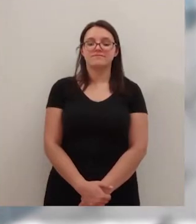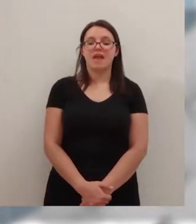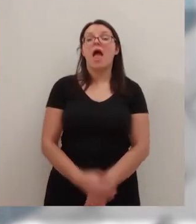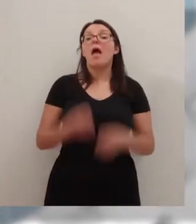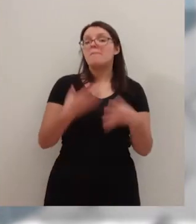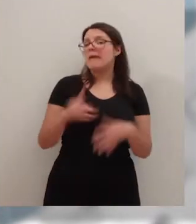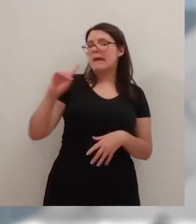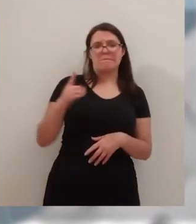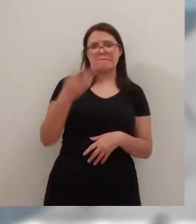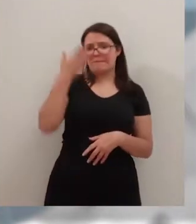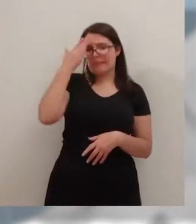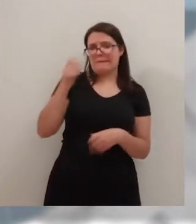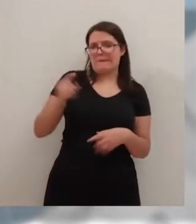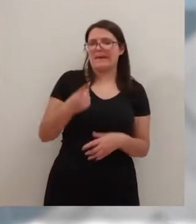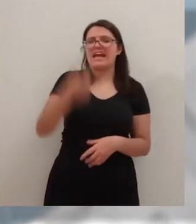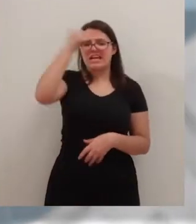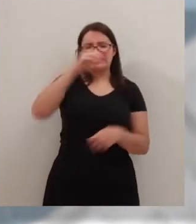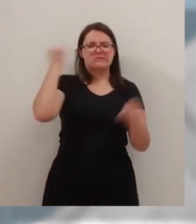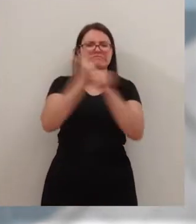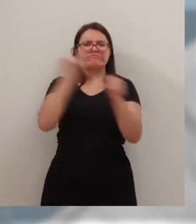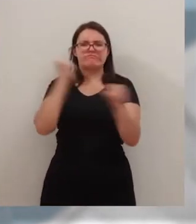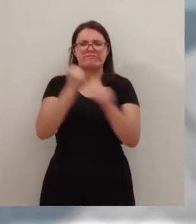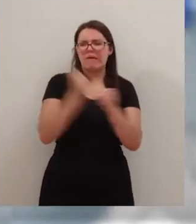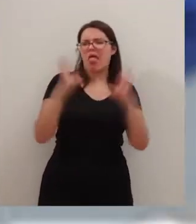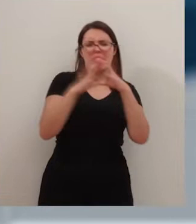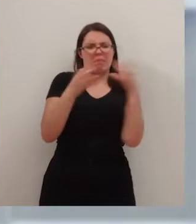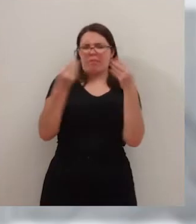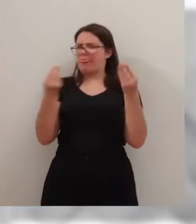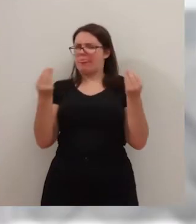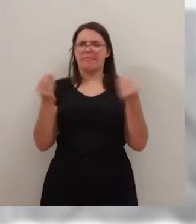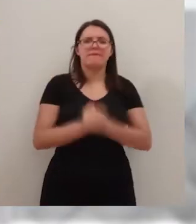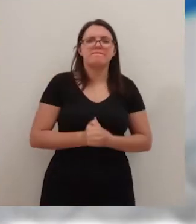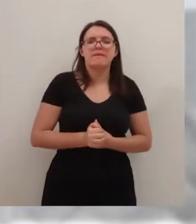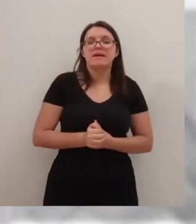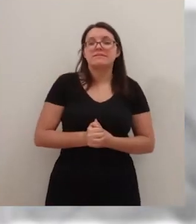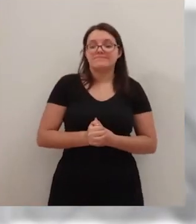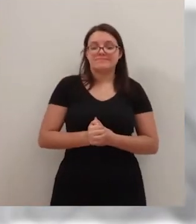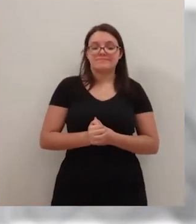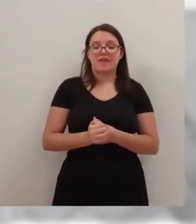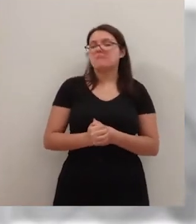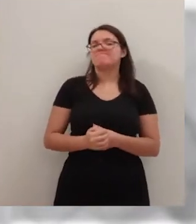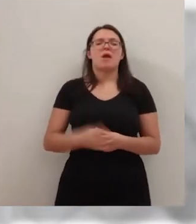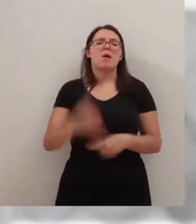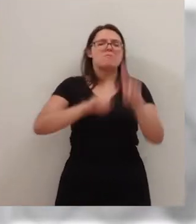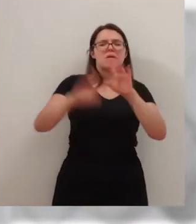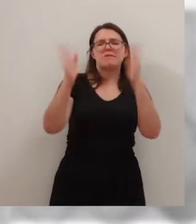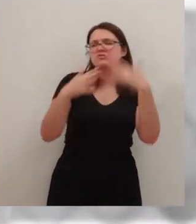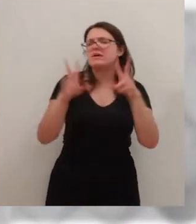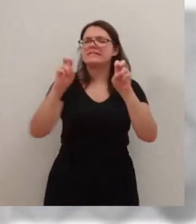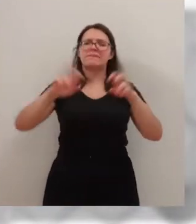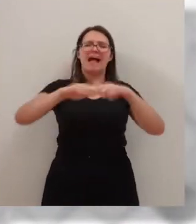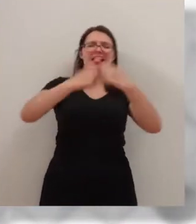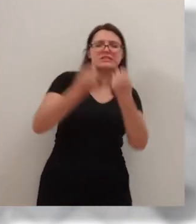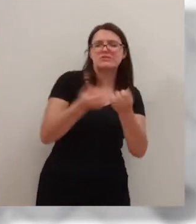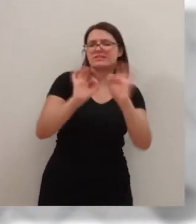Pues bien, en principio bien. Los chicos están trabajando con muchas ganas. No hay contratiempos en cuanto a lesiones